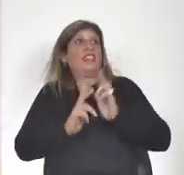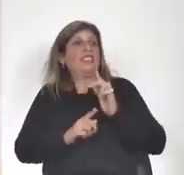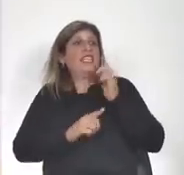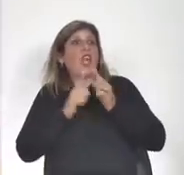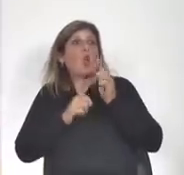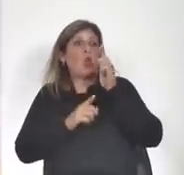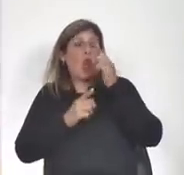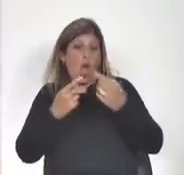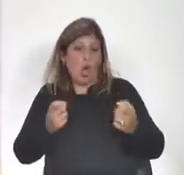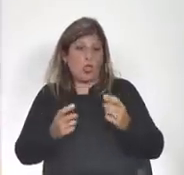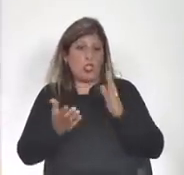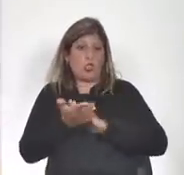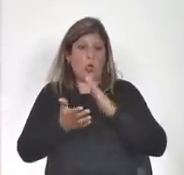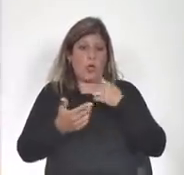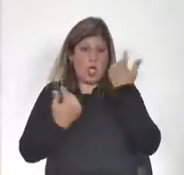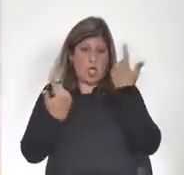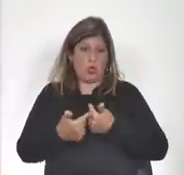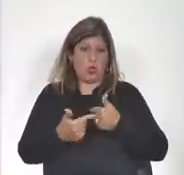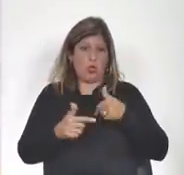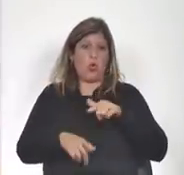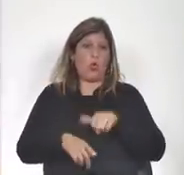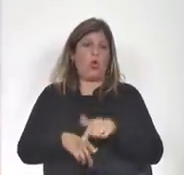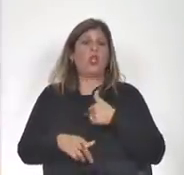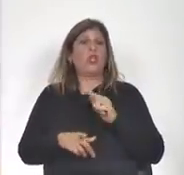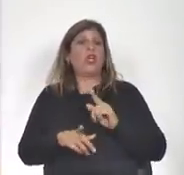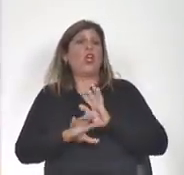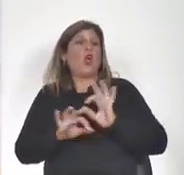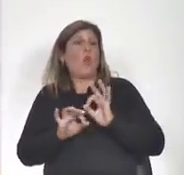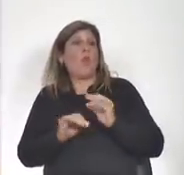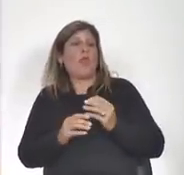y se nos plantea eso casi que como una forma de amedrentamiento.